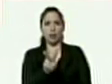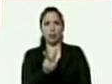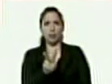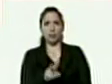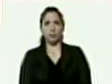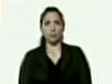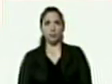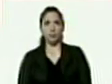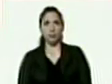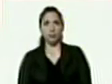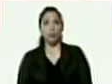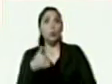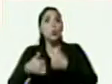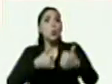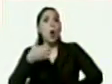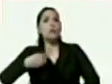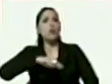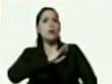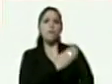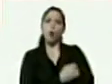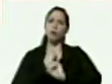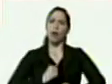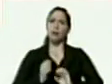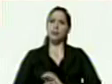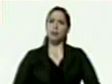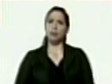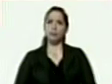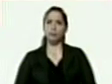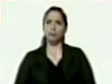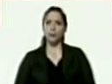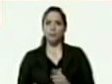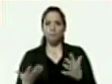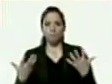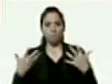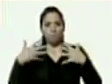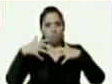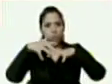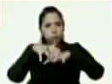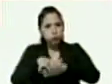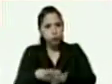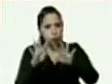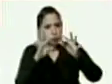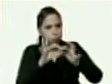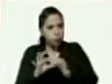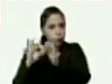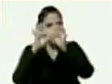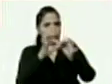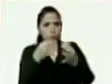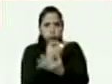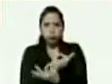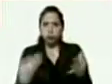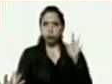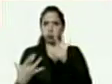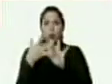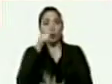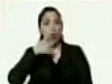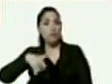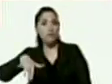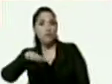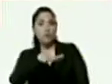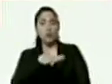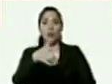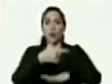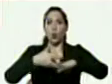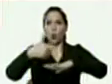y cual es nuestra fortaleza la combinación la unión perfecta gobierno pueblo para